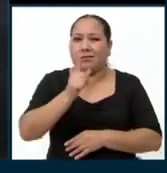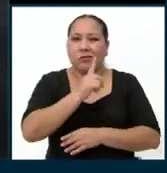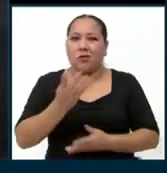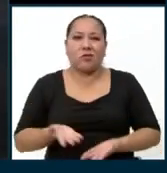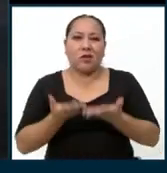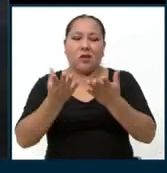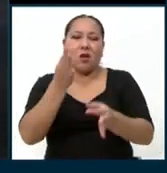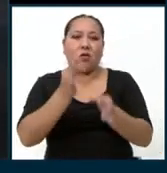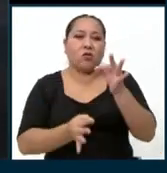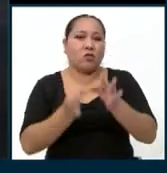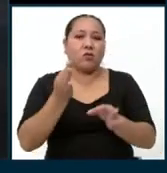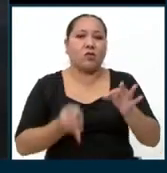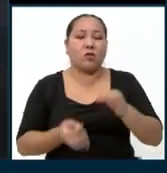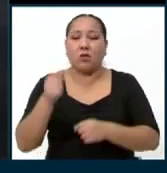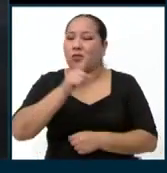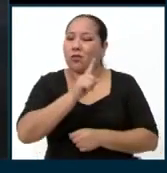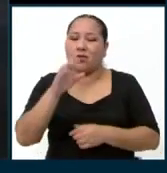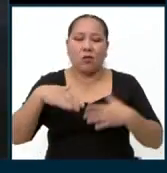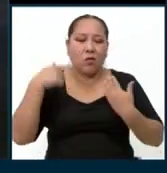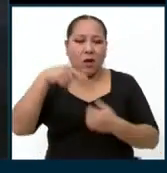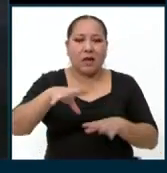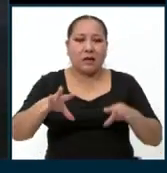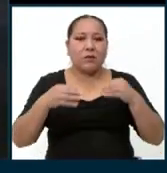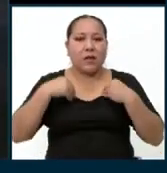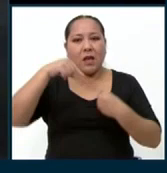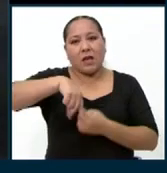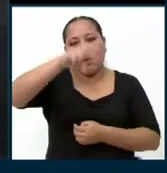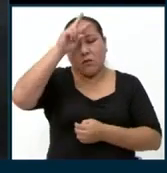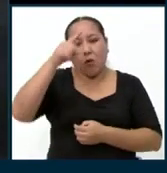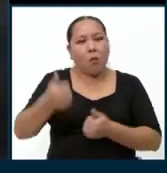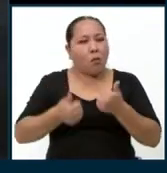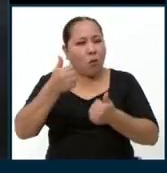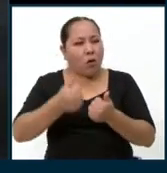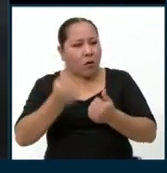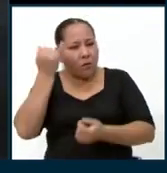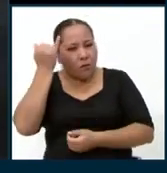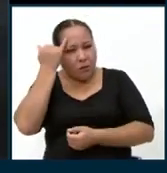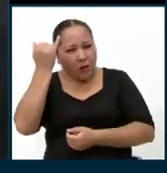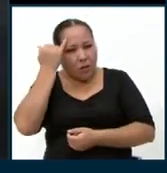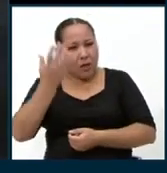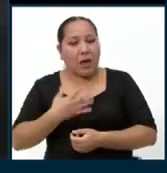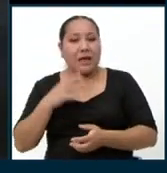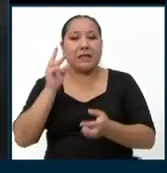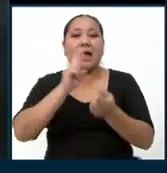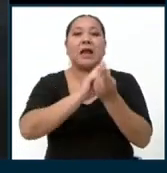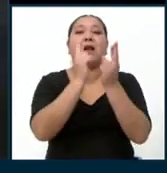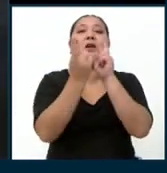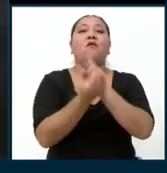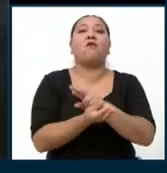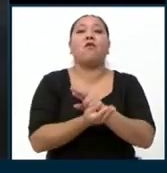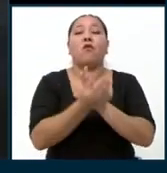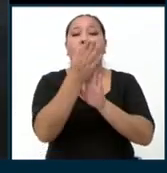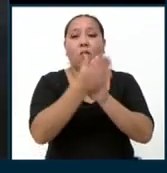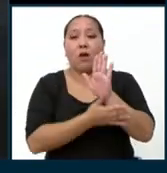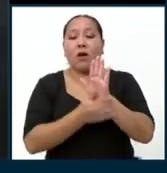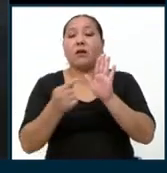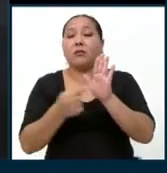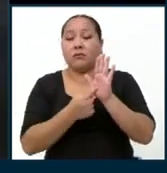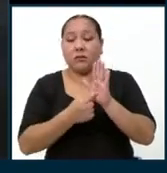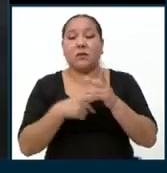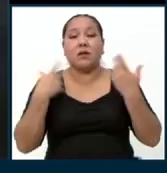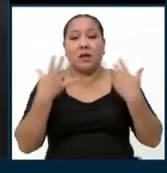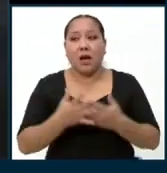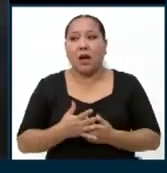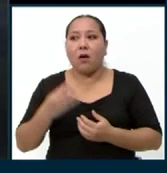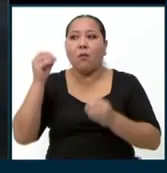darse en un sistema en el Perú. ¿Qué es lo que yo propongo? Es que esta reforma sea, pues, llevada a un